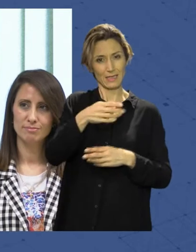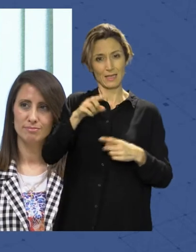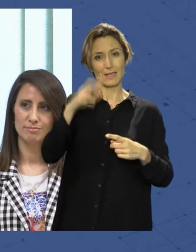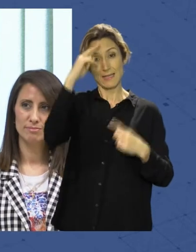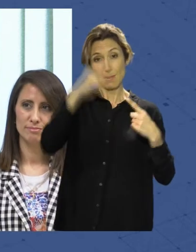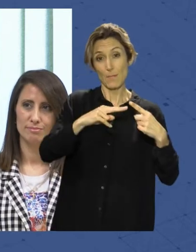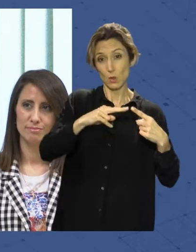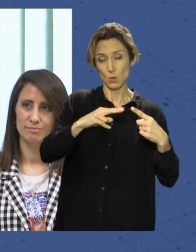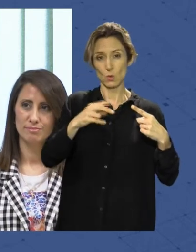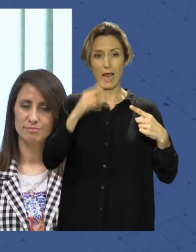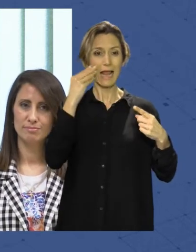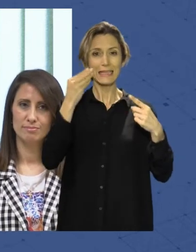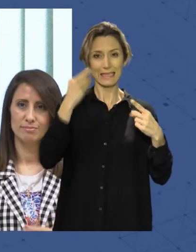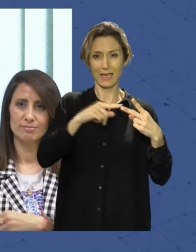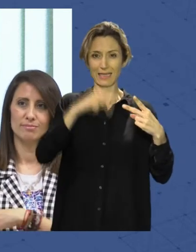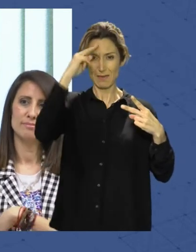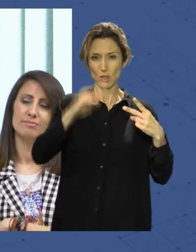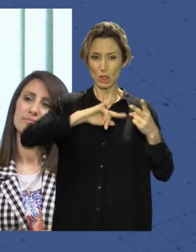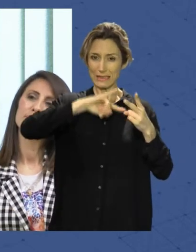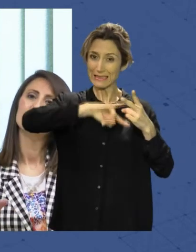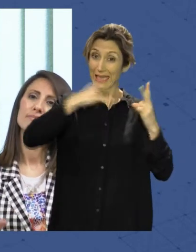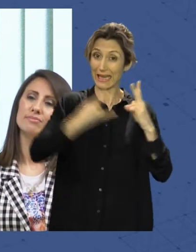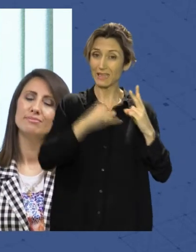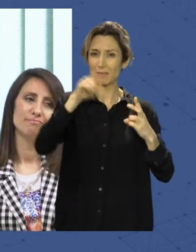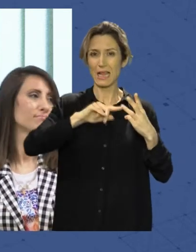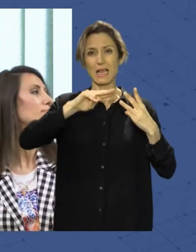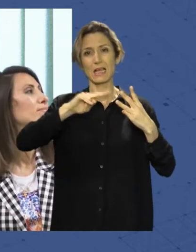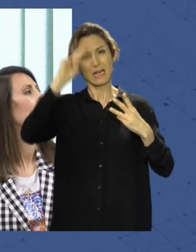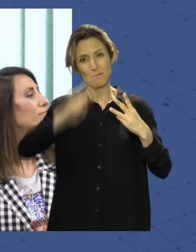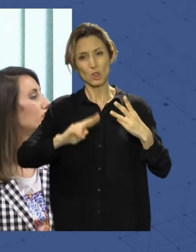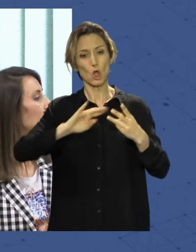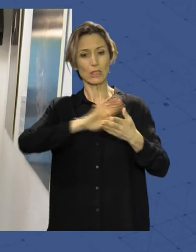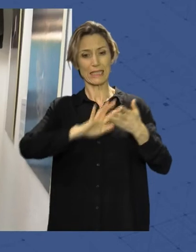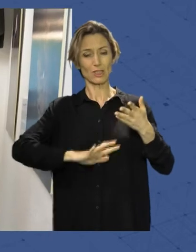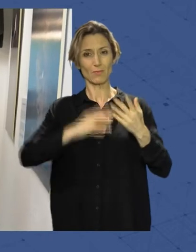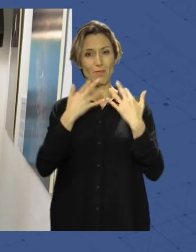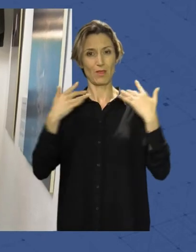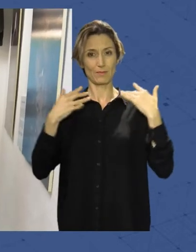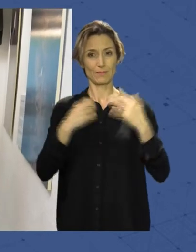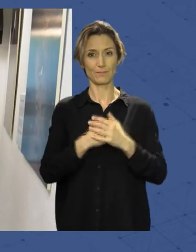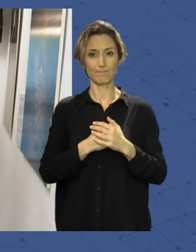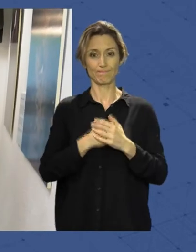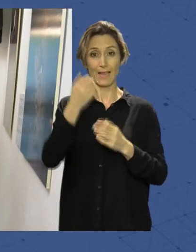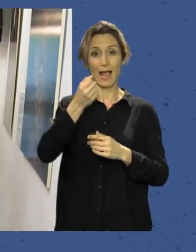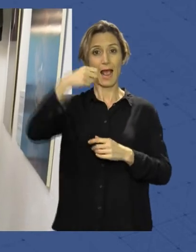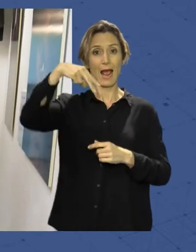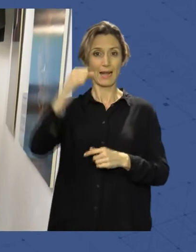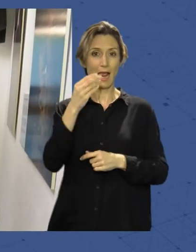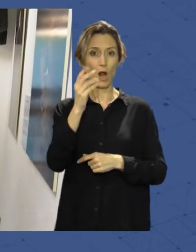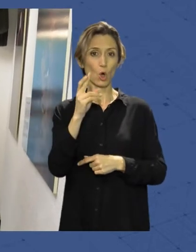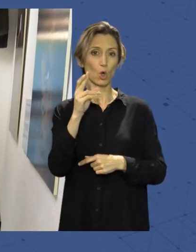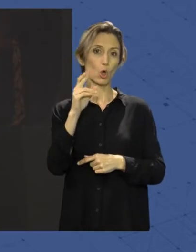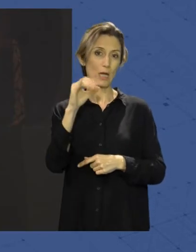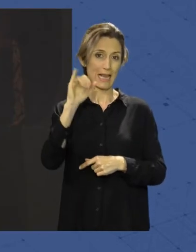a la estética, el respeto a la técnica y sobre todo el respeto y el rigor al texto cervantino. Anacronía puede visitarse hasta el